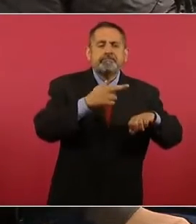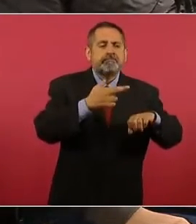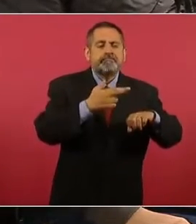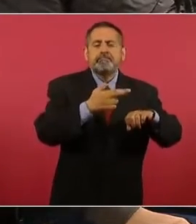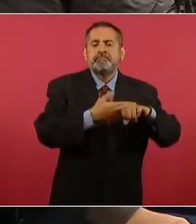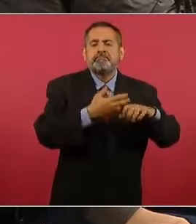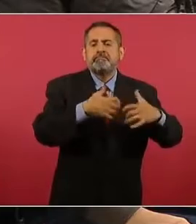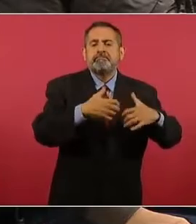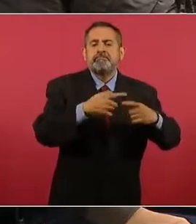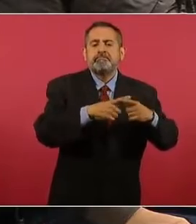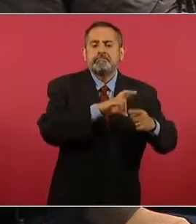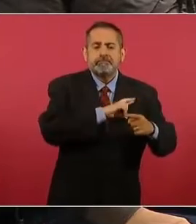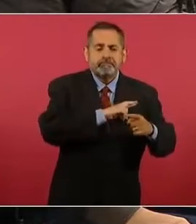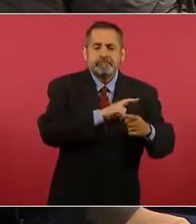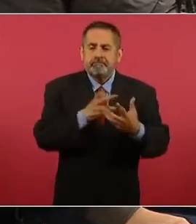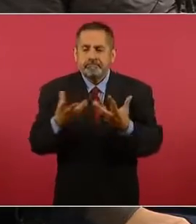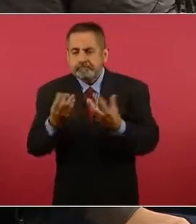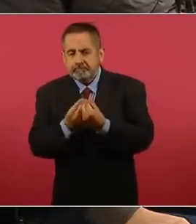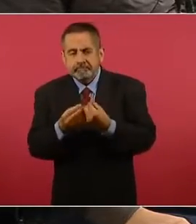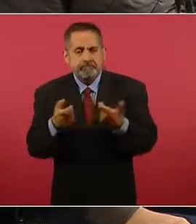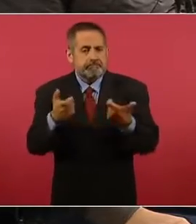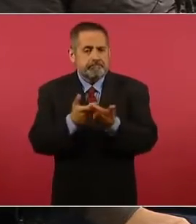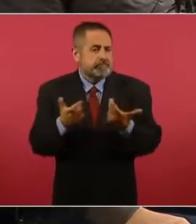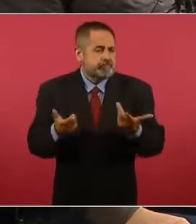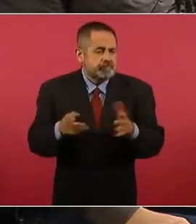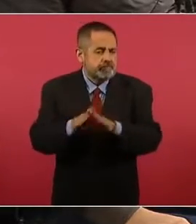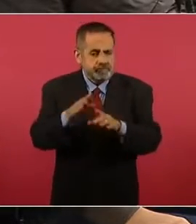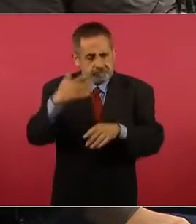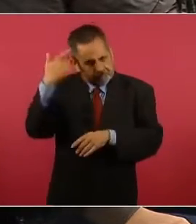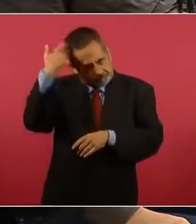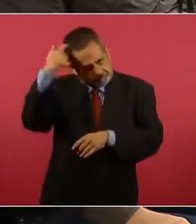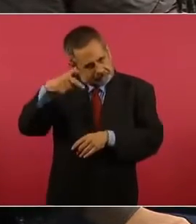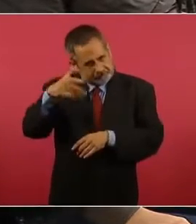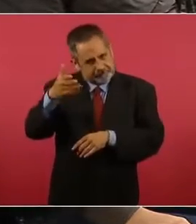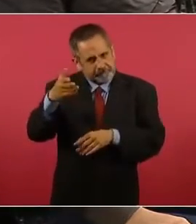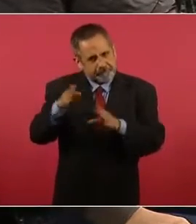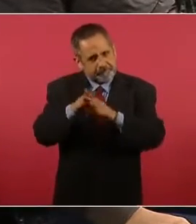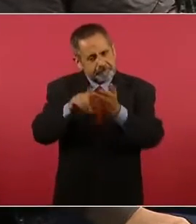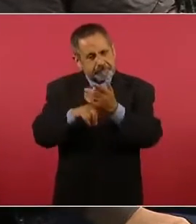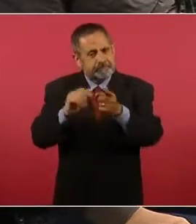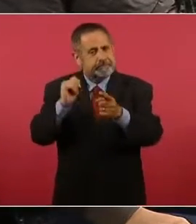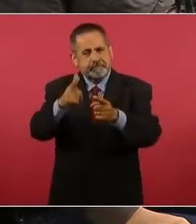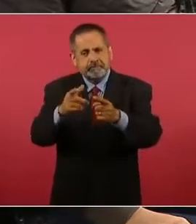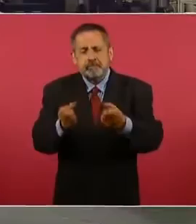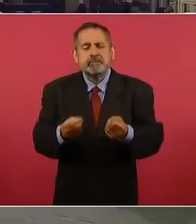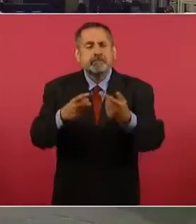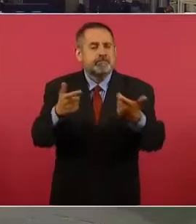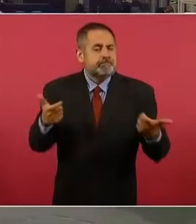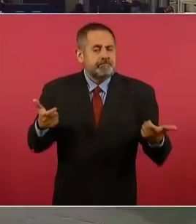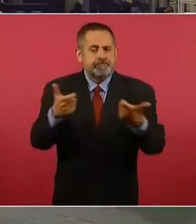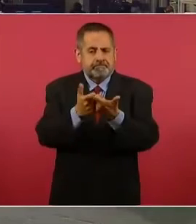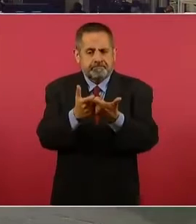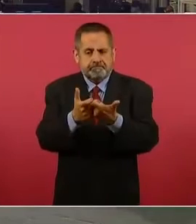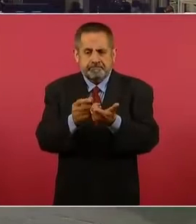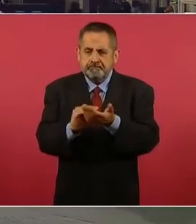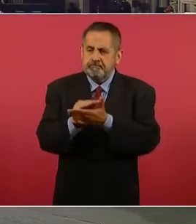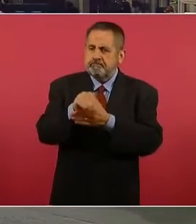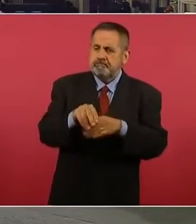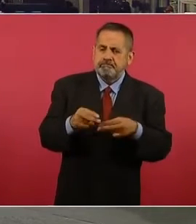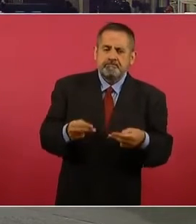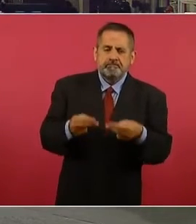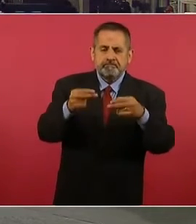usted informado de esto?, ¿va a ser durante su visita?, ¿tiene algún monto sobre las inversiones que se van a realizar?